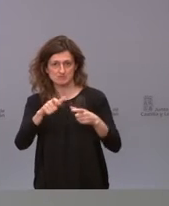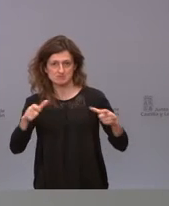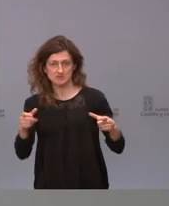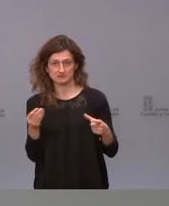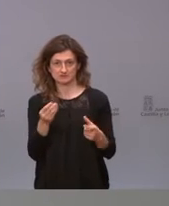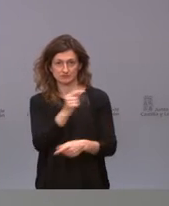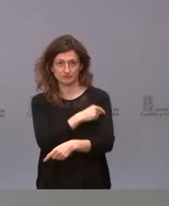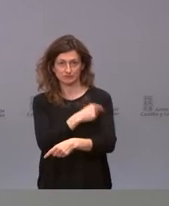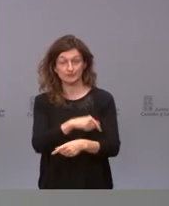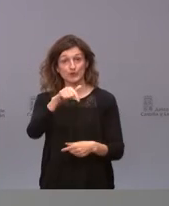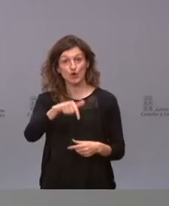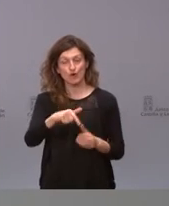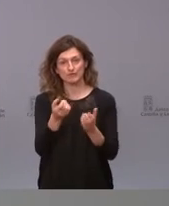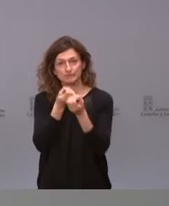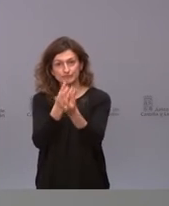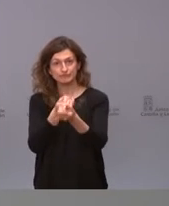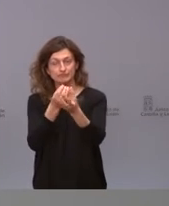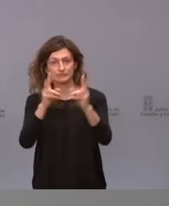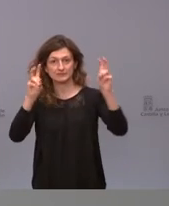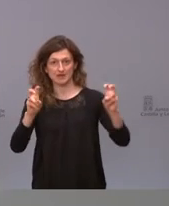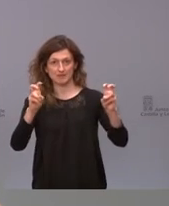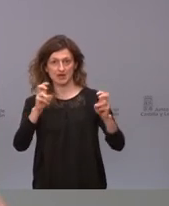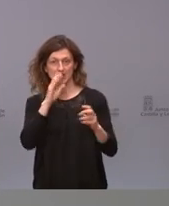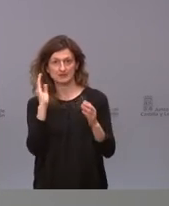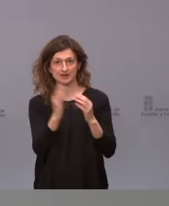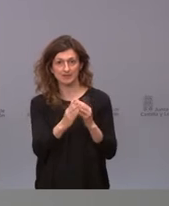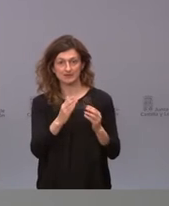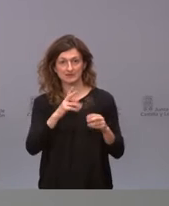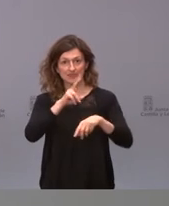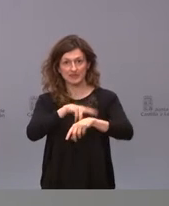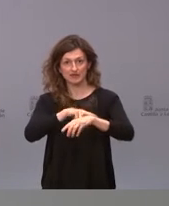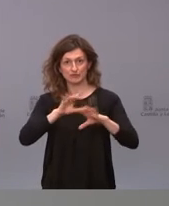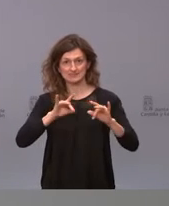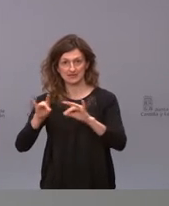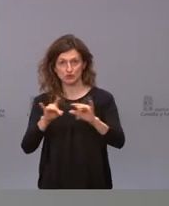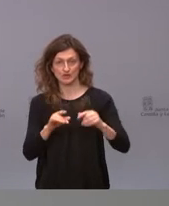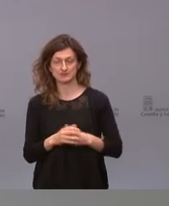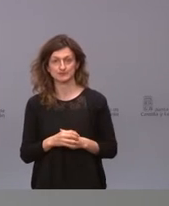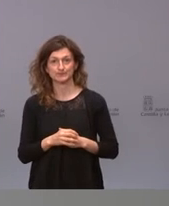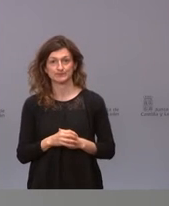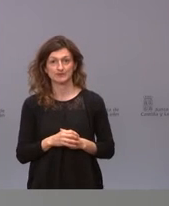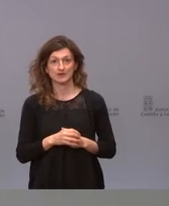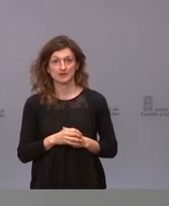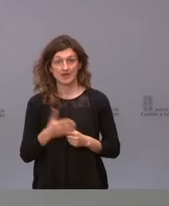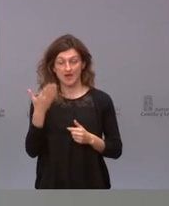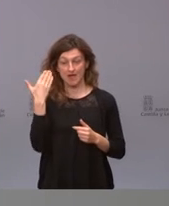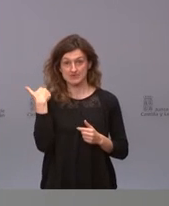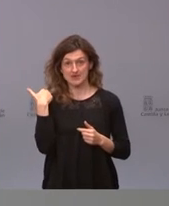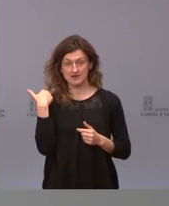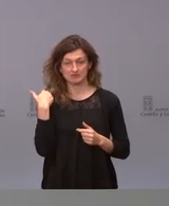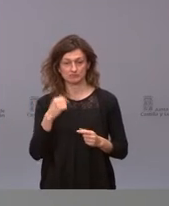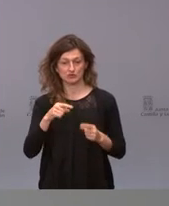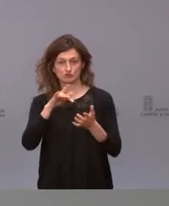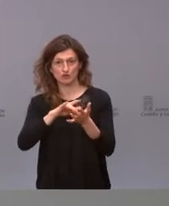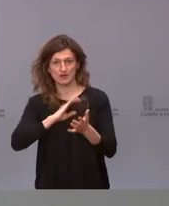A lo largo de hoy habrá más información al respecto a través de nuestras delegaciones territoriales. Los programados para ayer se vacunan mañana